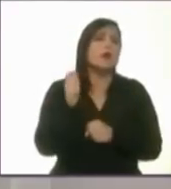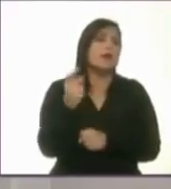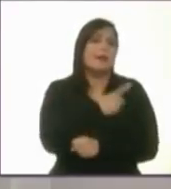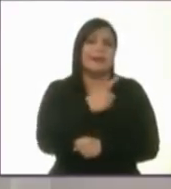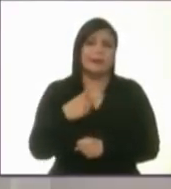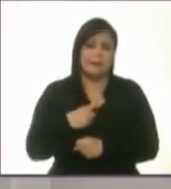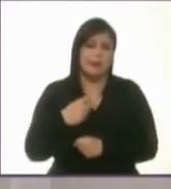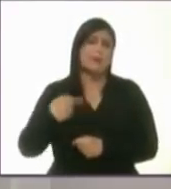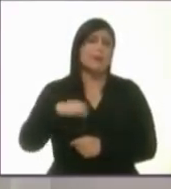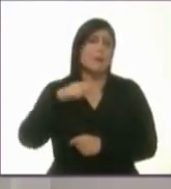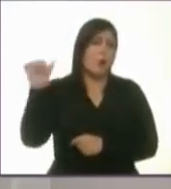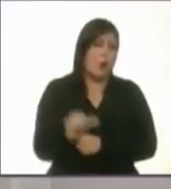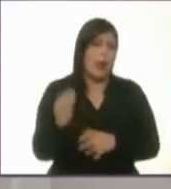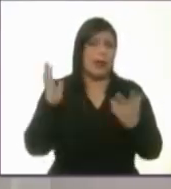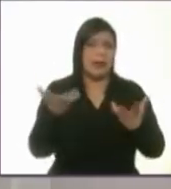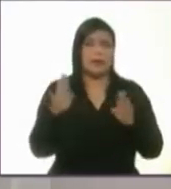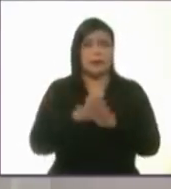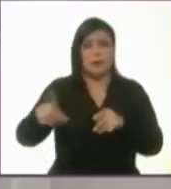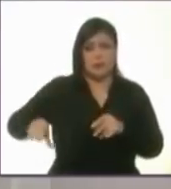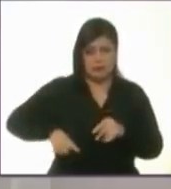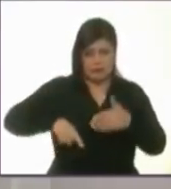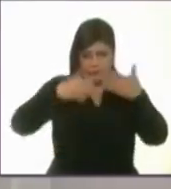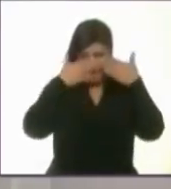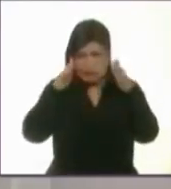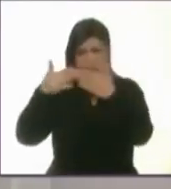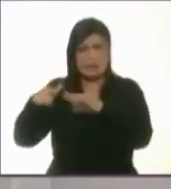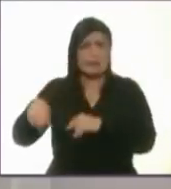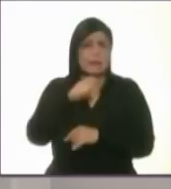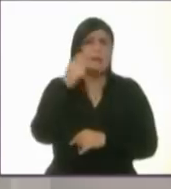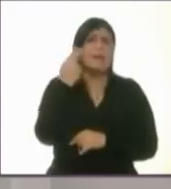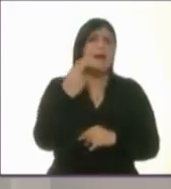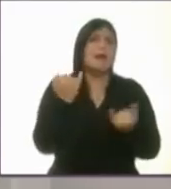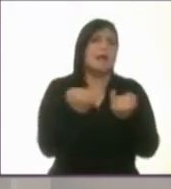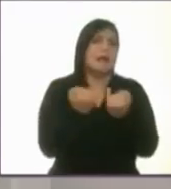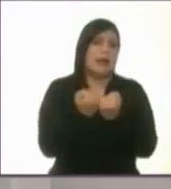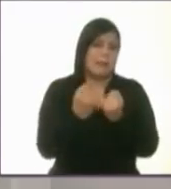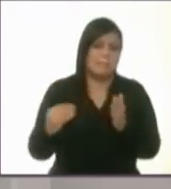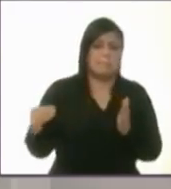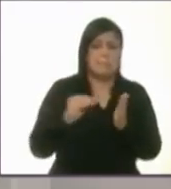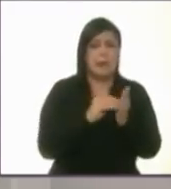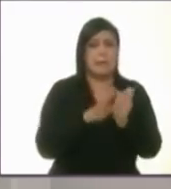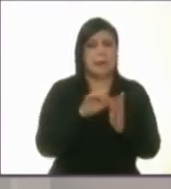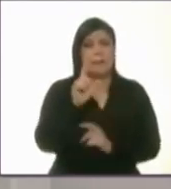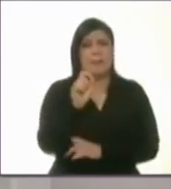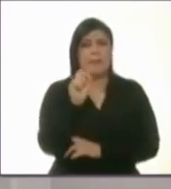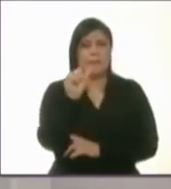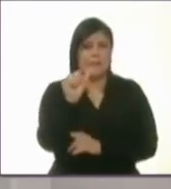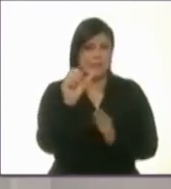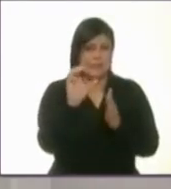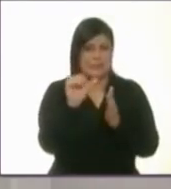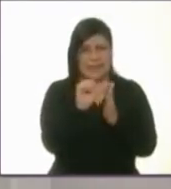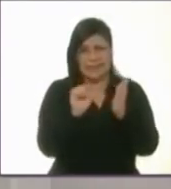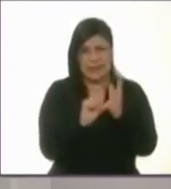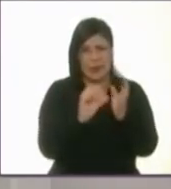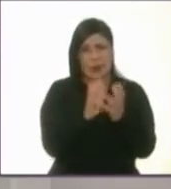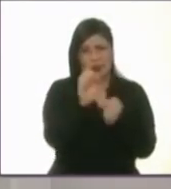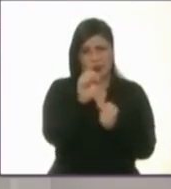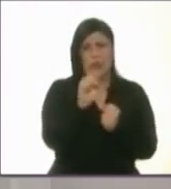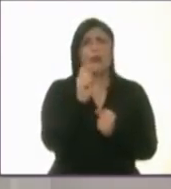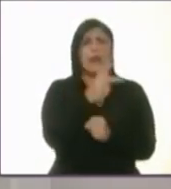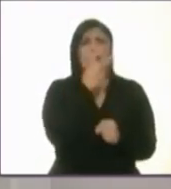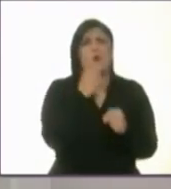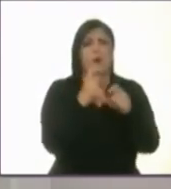con un gobierno abierto, tal y como lo establece el 26 constitucional en su segundo párrafo. ¿Qué